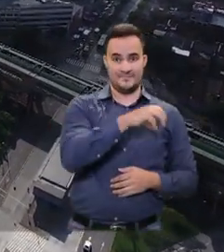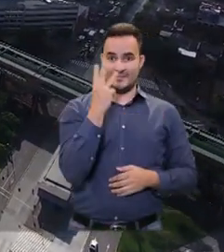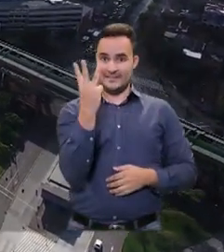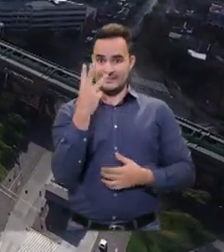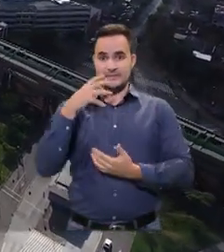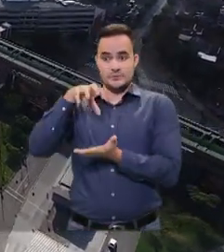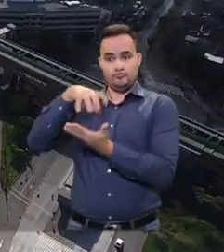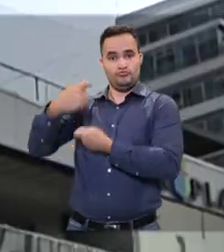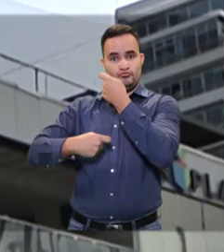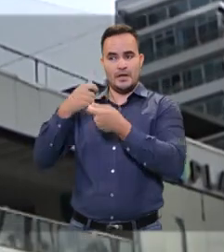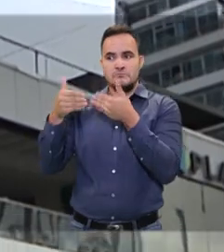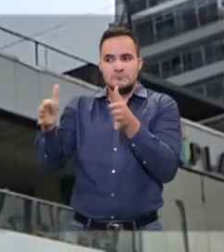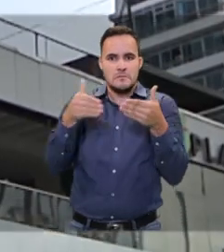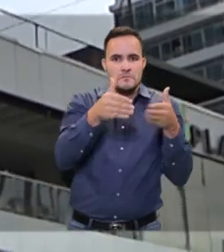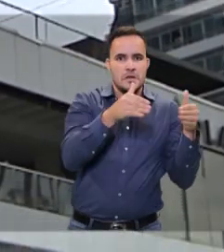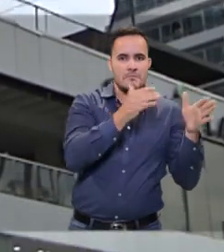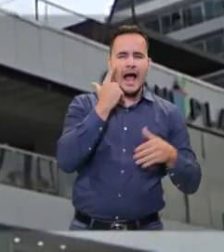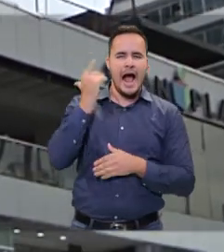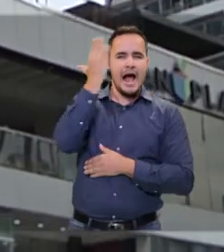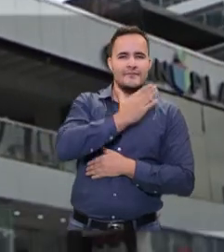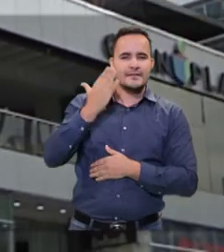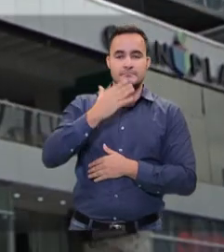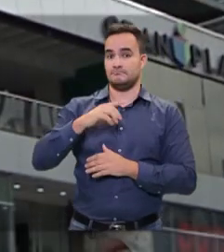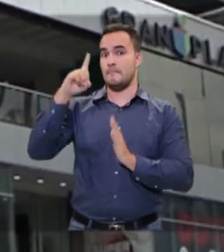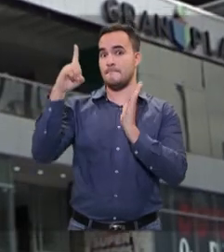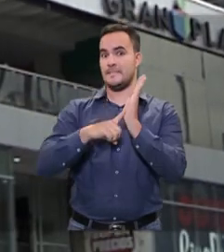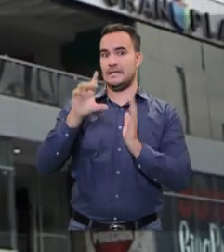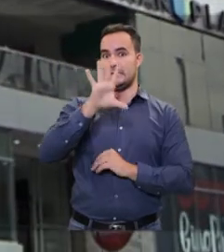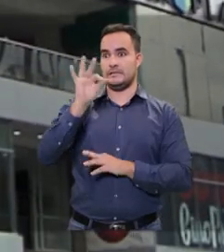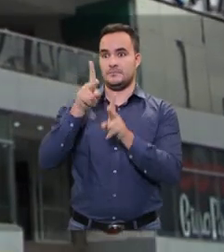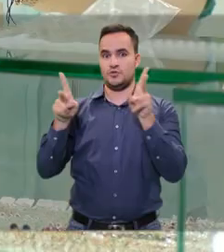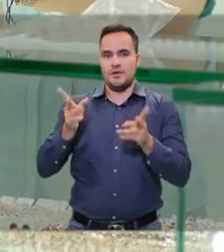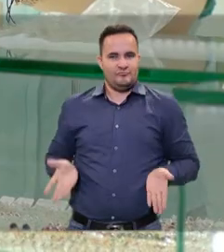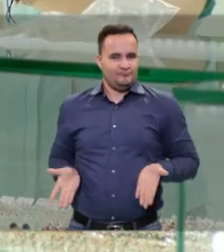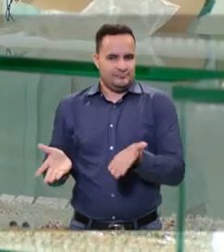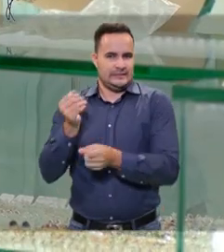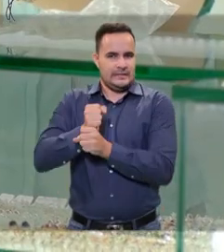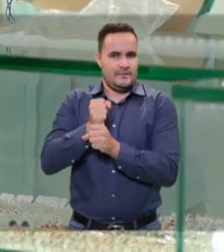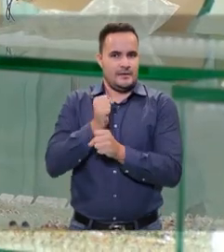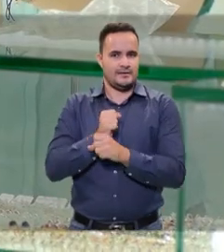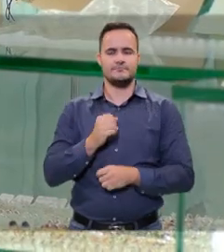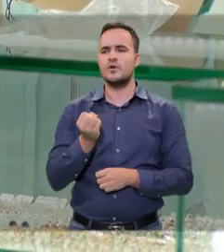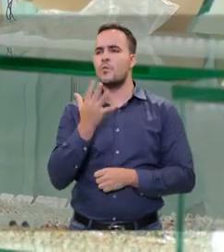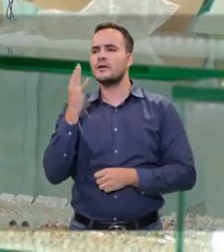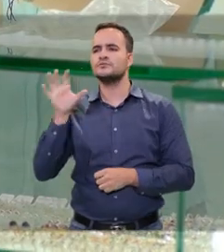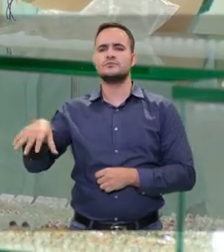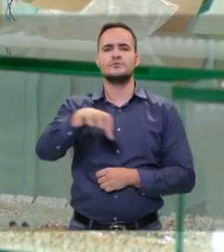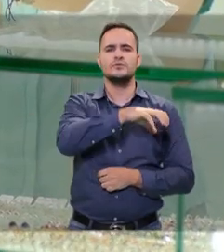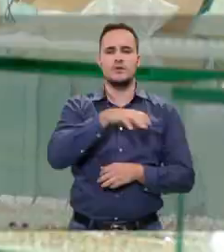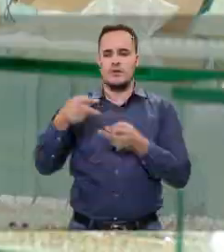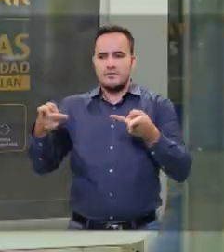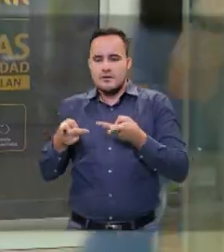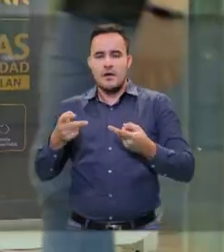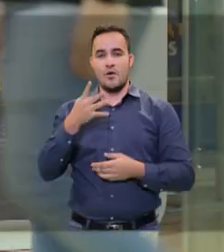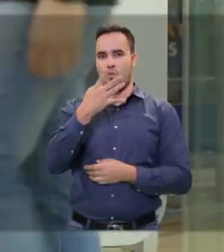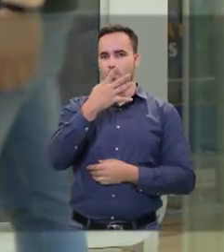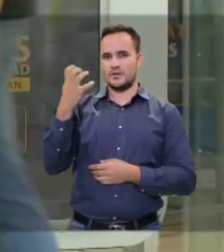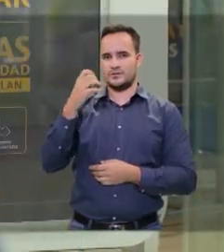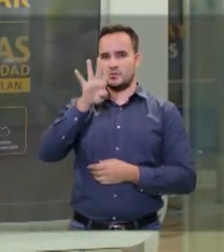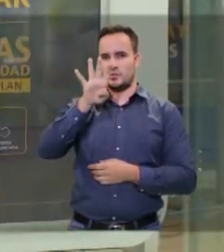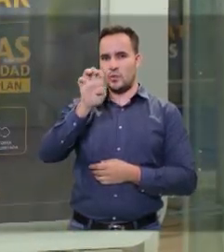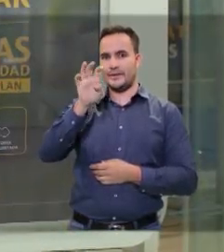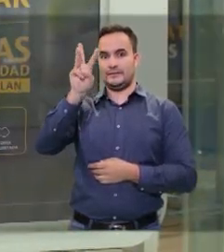Con la reapertura de los tres primeros centros comerciales, en Medellín fueron reactivados 1.500 empleos directos en